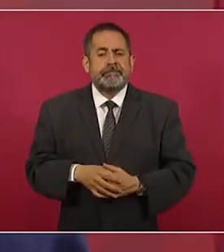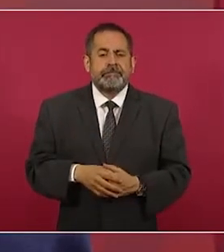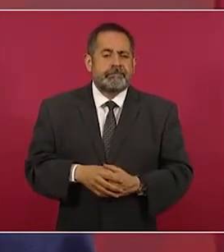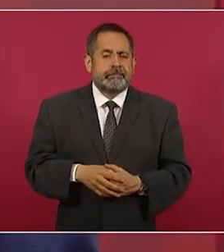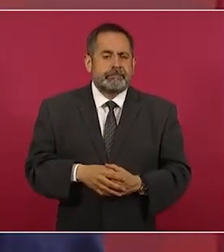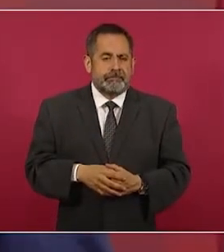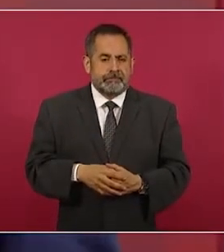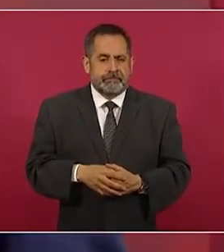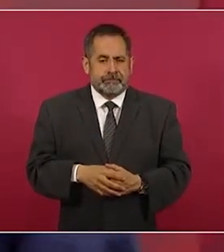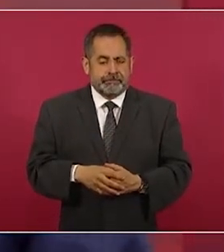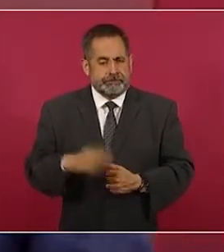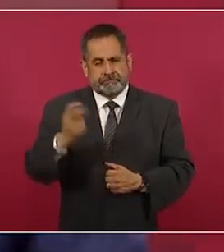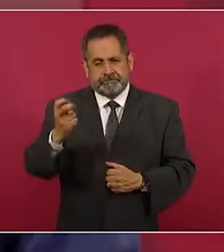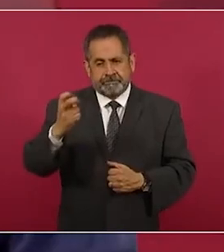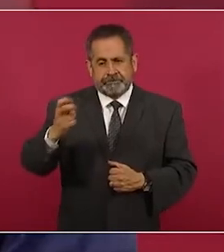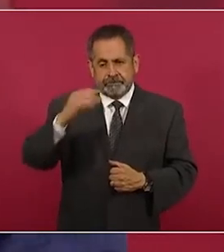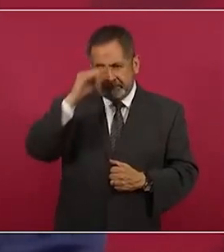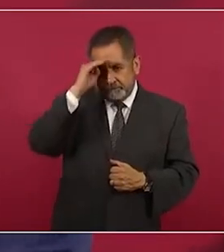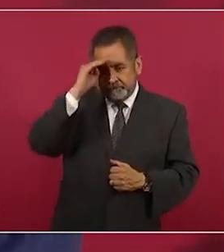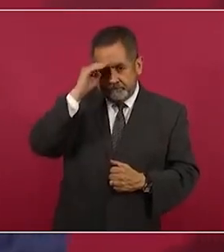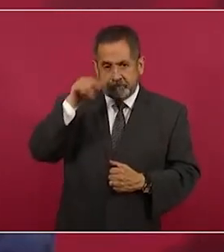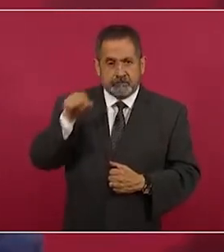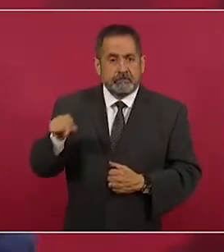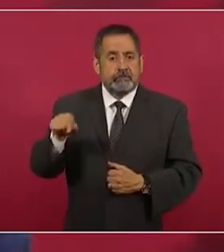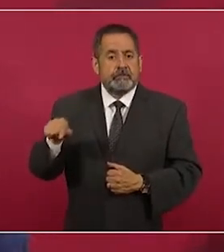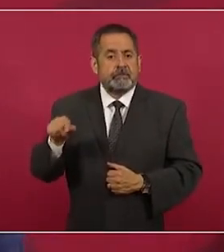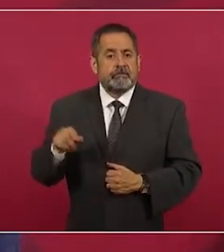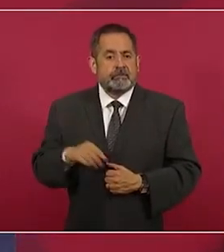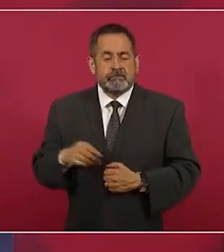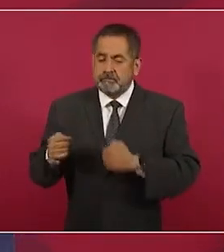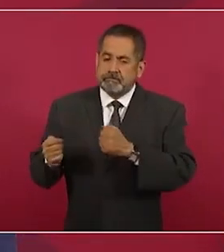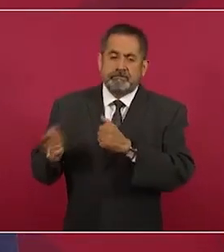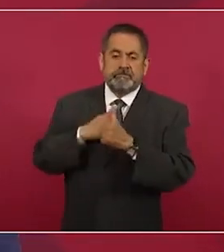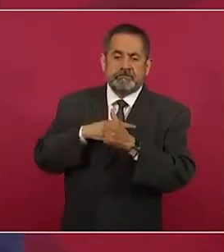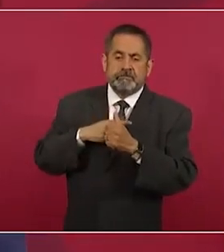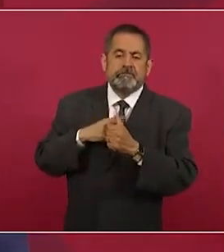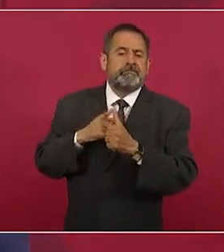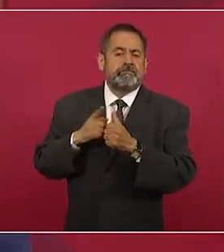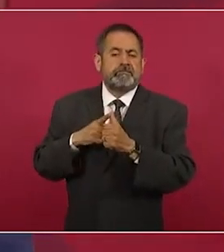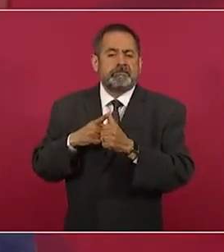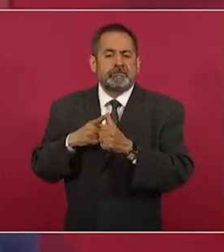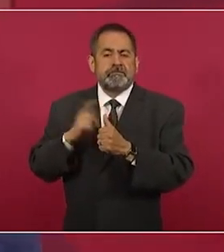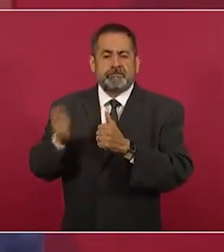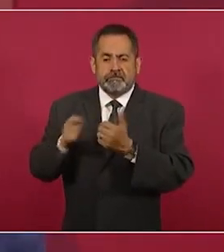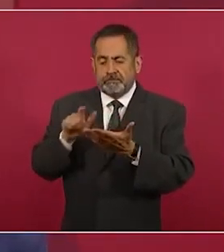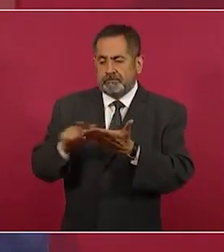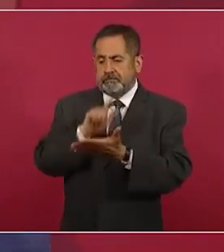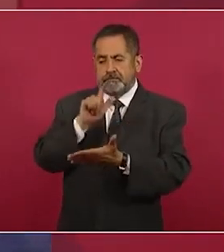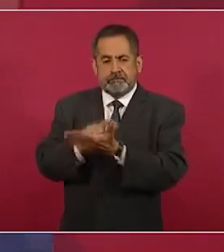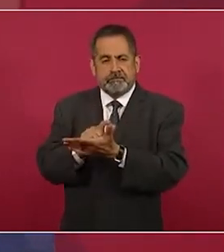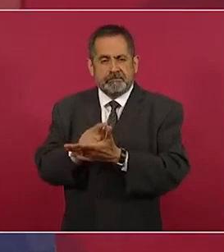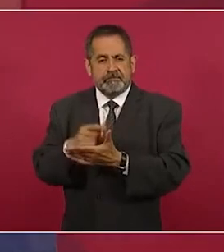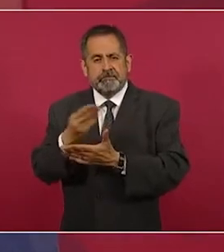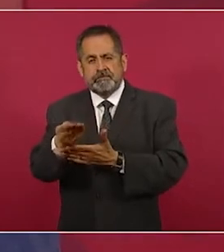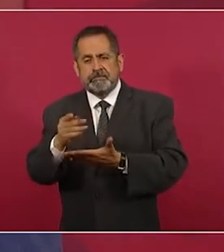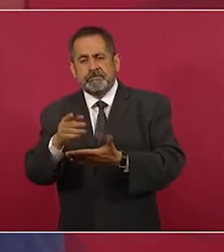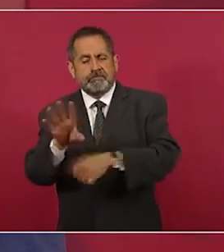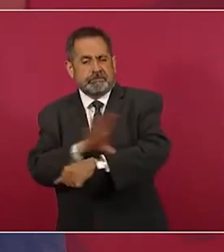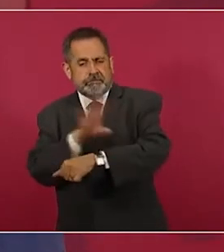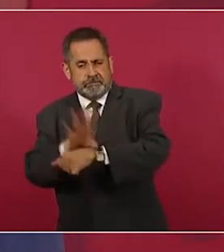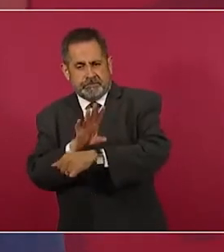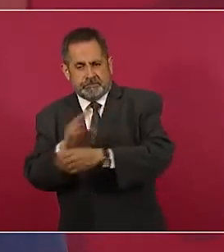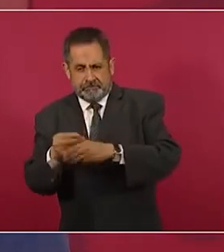Por eso fue que enviamos primero la ley eléctrica,